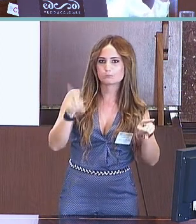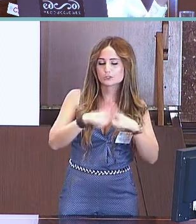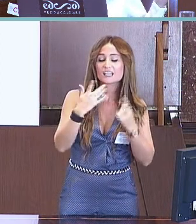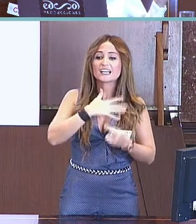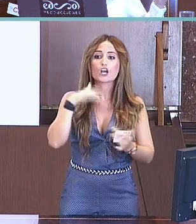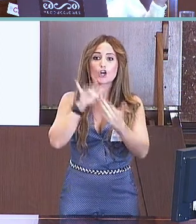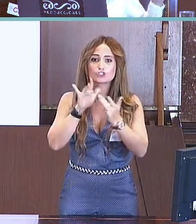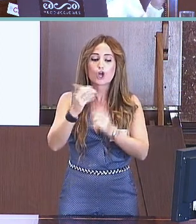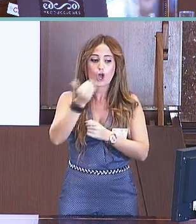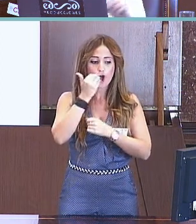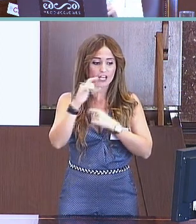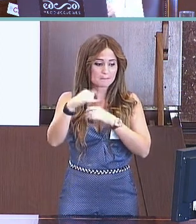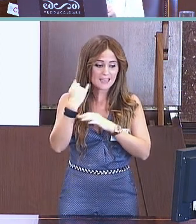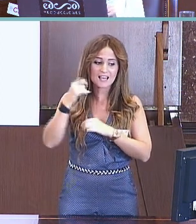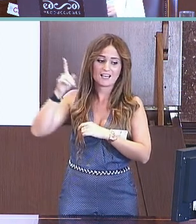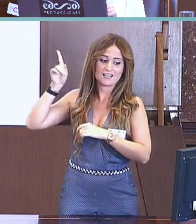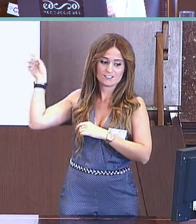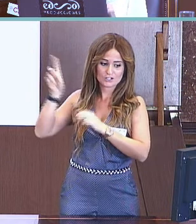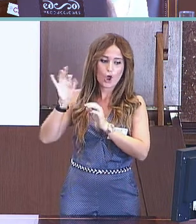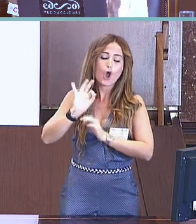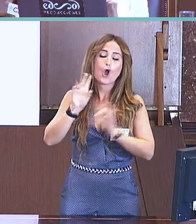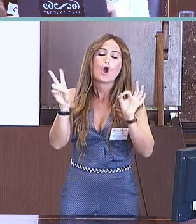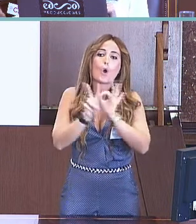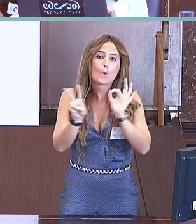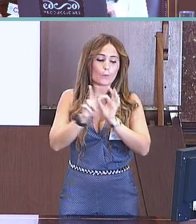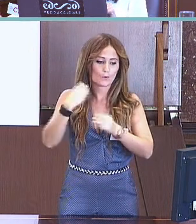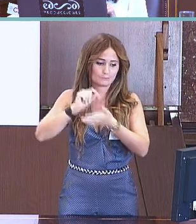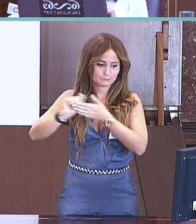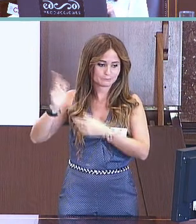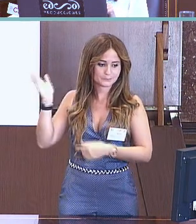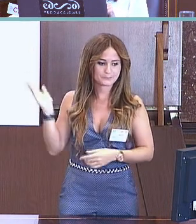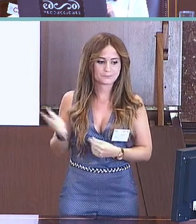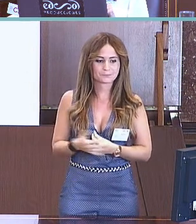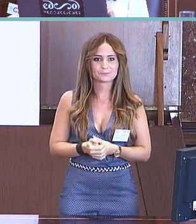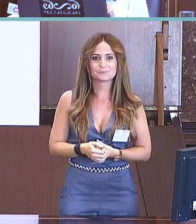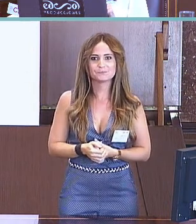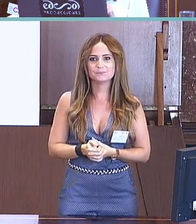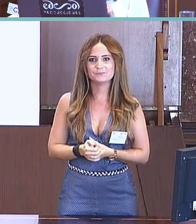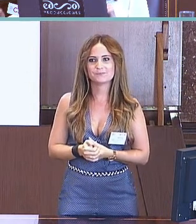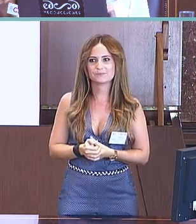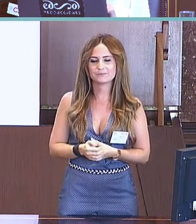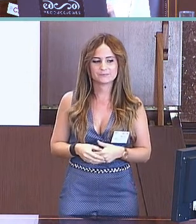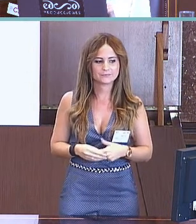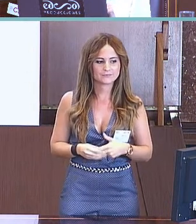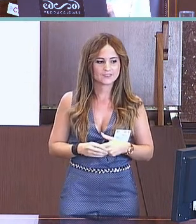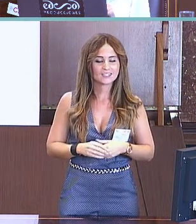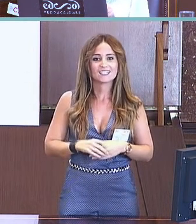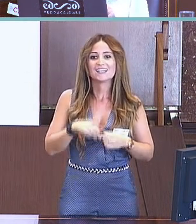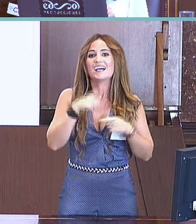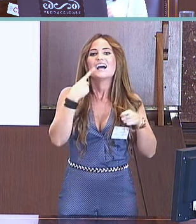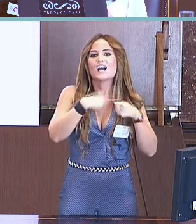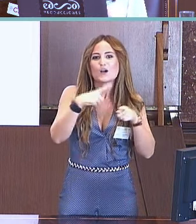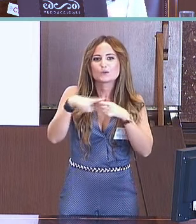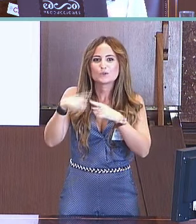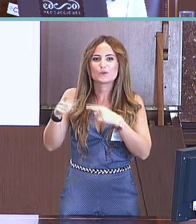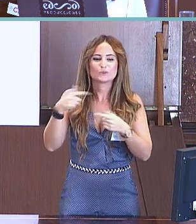correo o a través de Lobo a esa dirección. Y os lo agradeceríamos infinitamente. Bueno, pues, ¿qué instrumentos